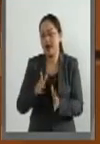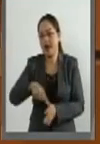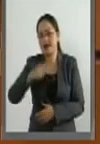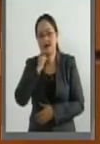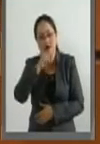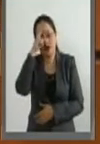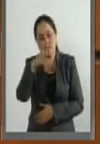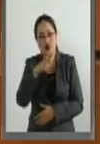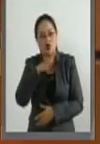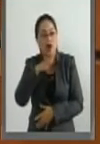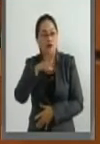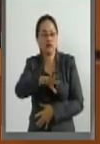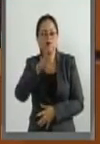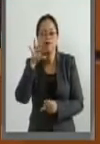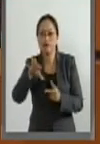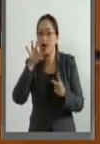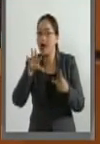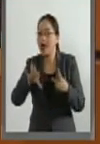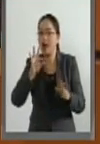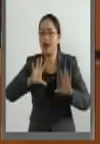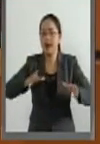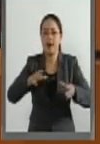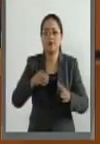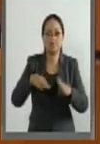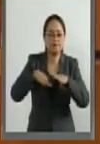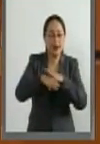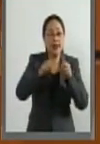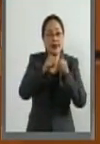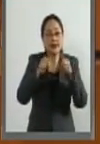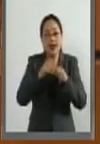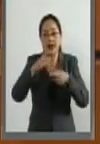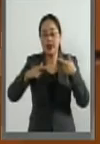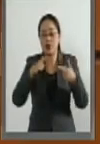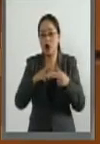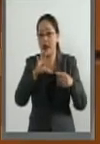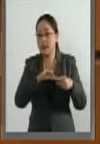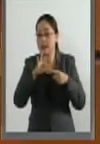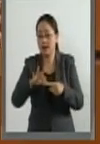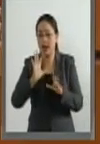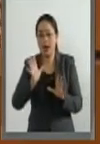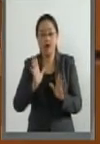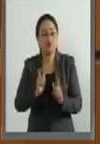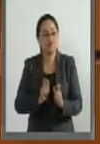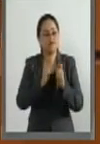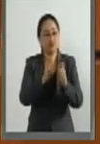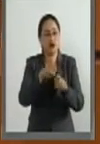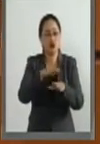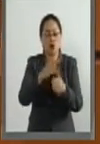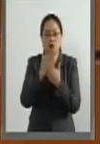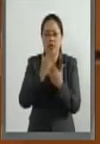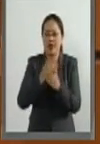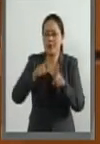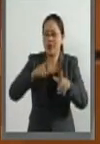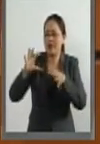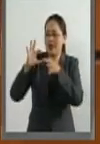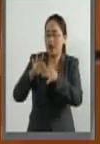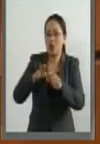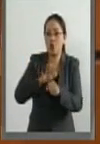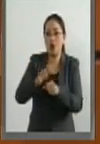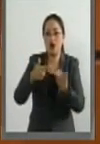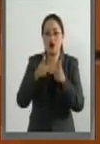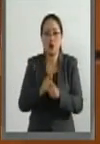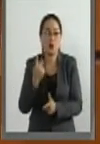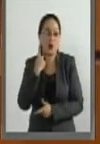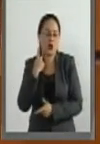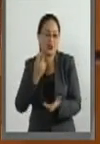y ocuparán un espacio en la Sala Regional y especializada de acuerdo a los partidos que les tocaba